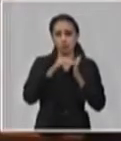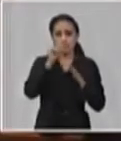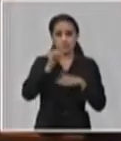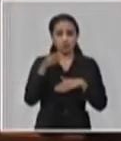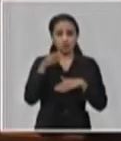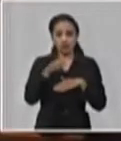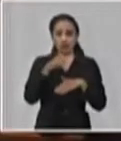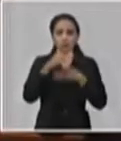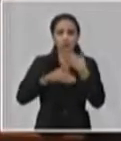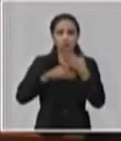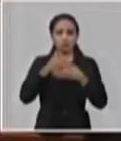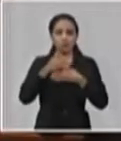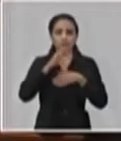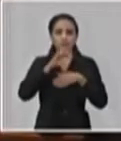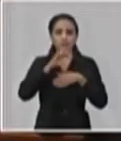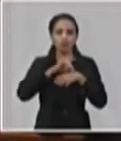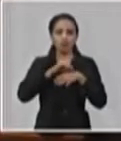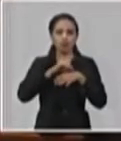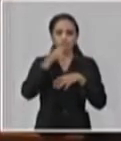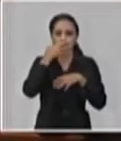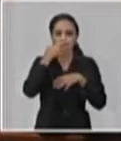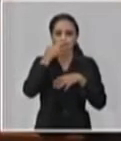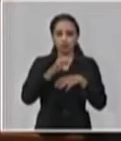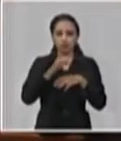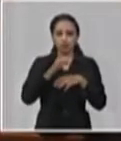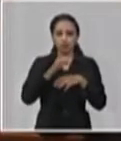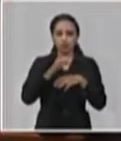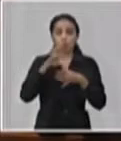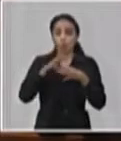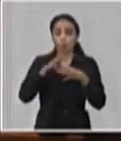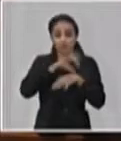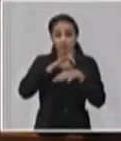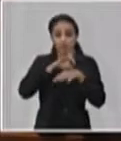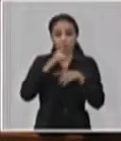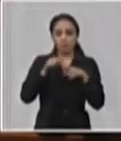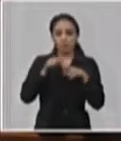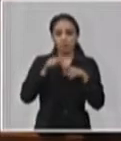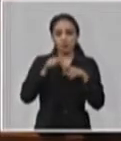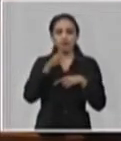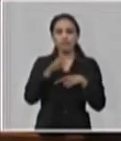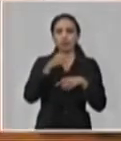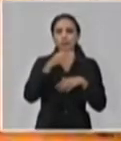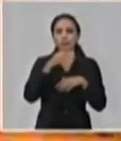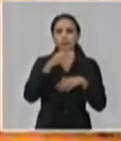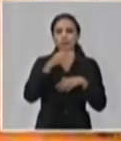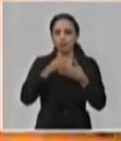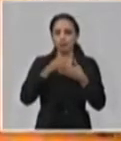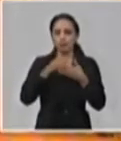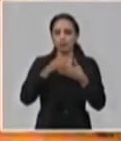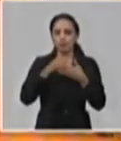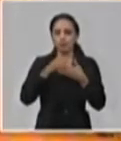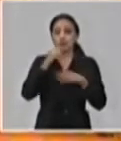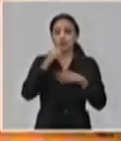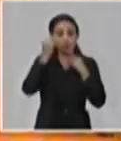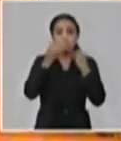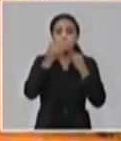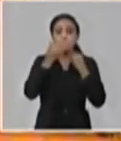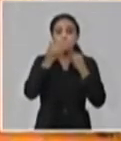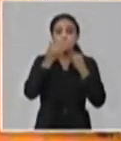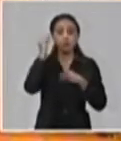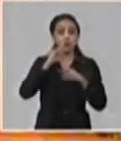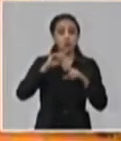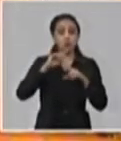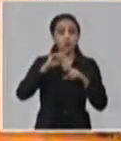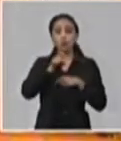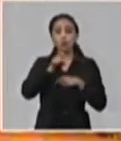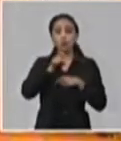respiratorias, no digo casos sino de consultas de síndrome respiratorio. Yo creo que es bueno, de alguna manera, que en